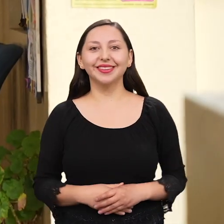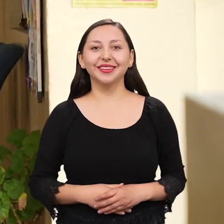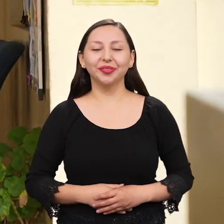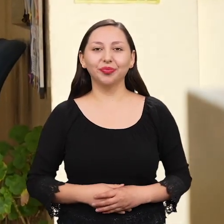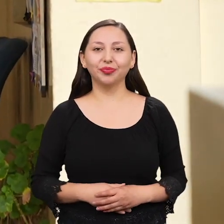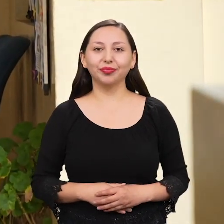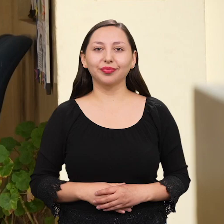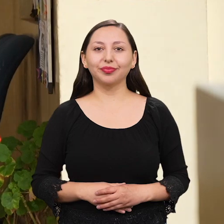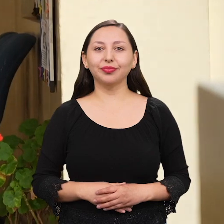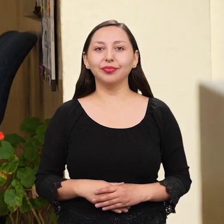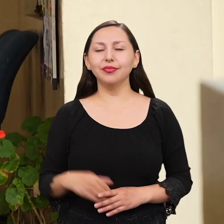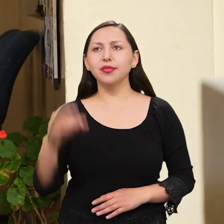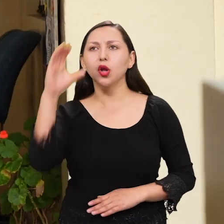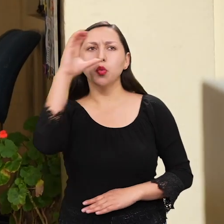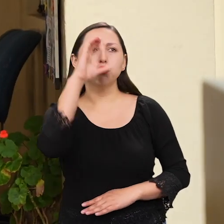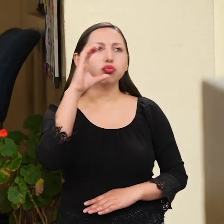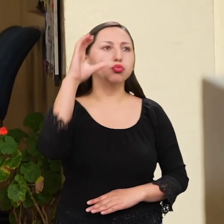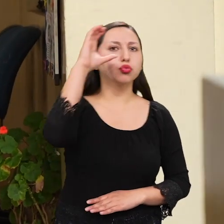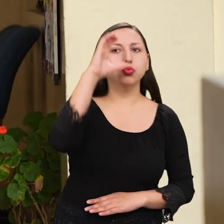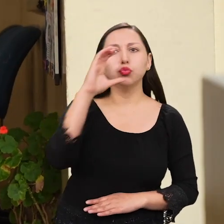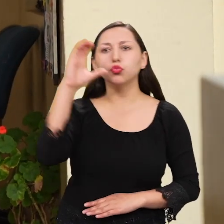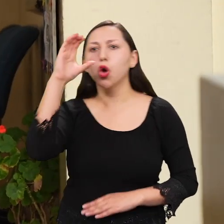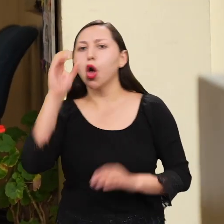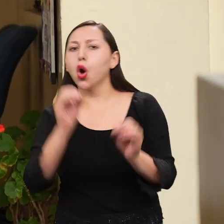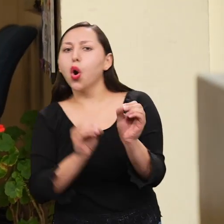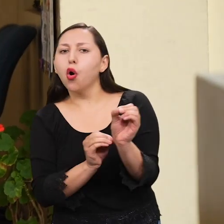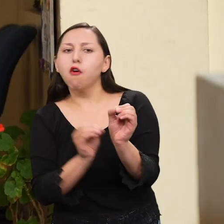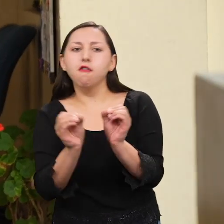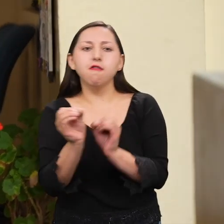Ay, ¿y dónde estará?